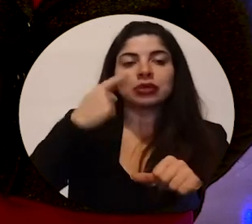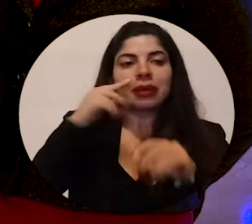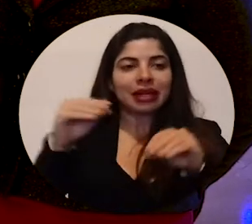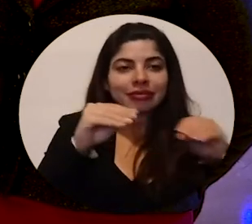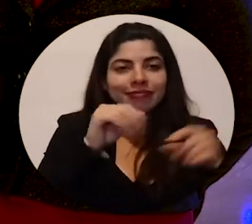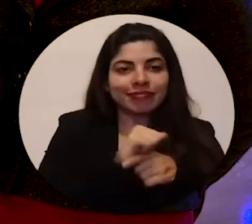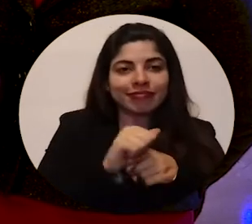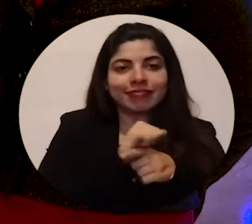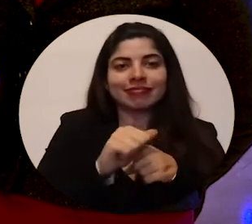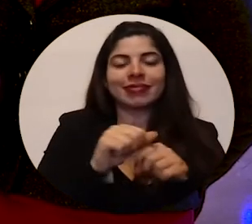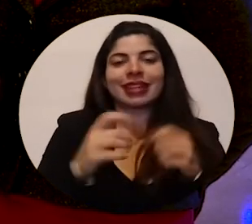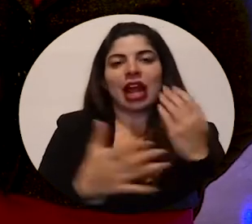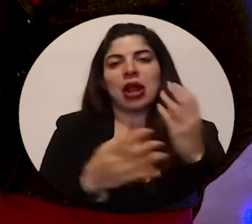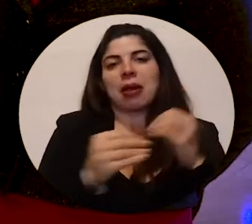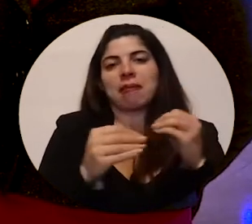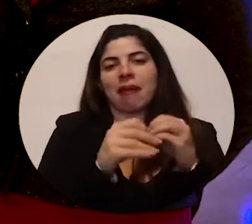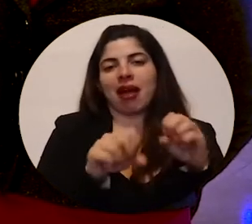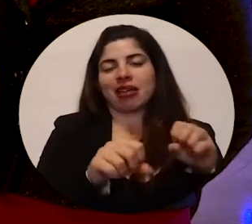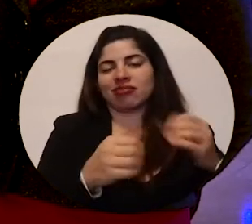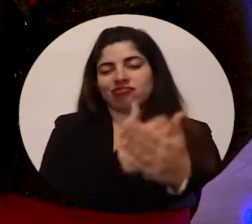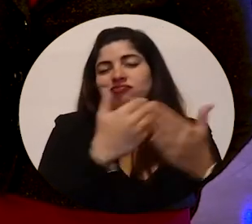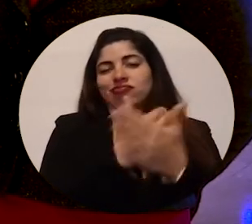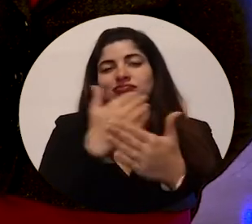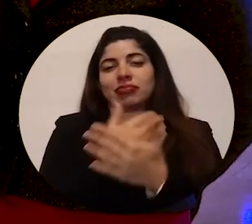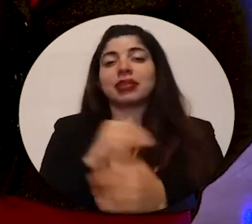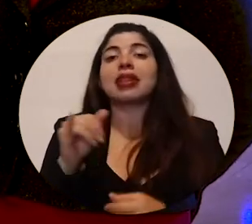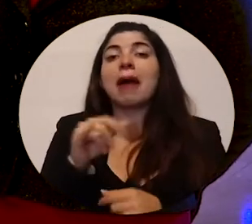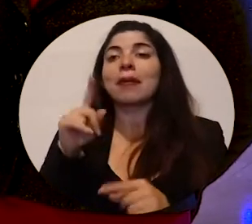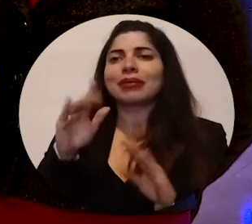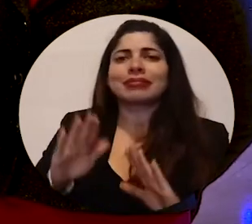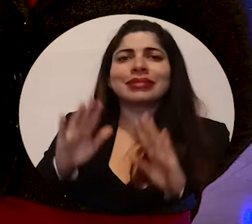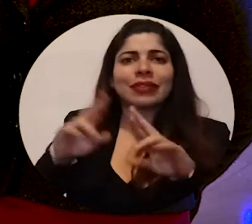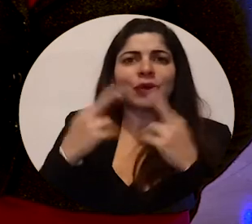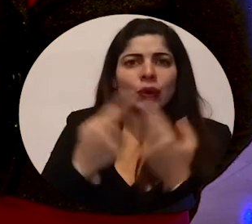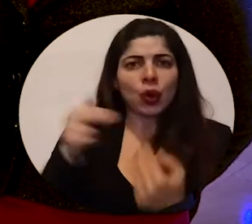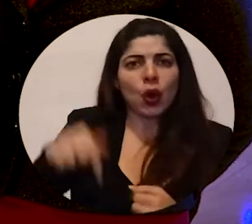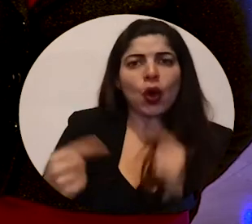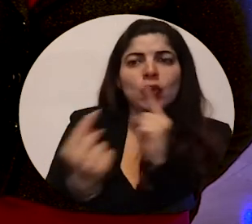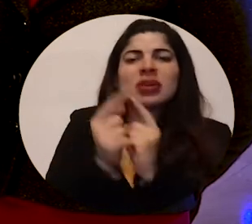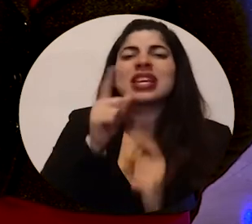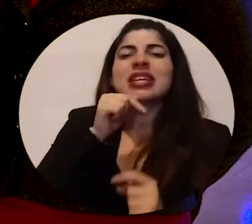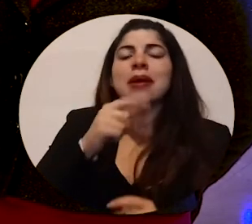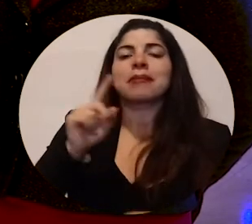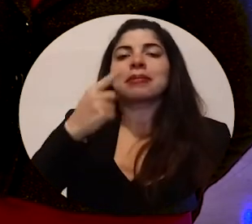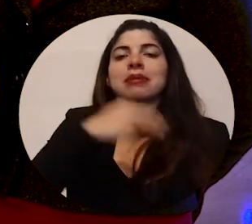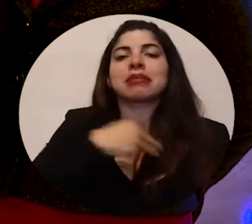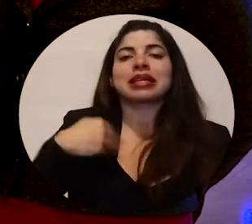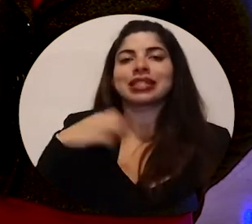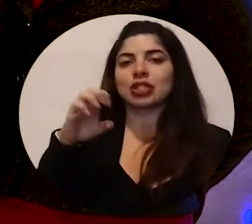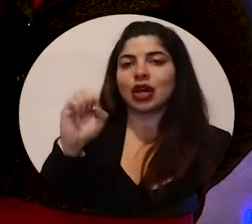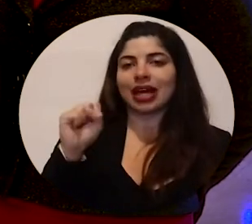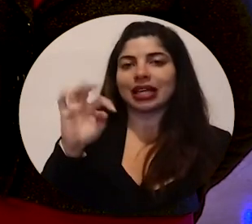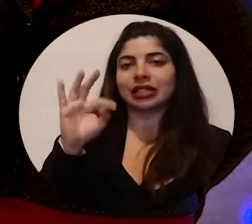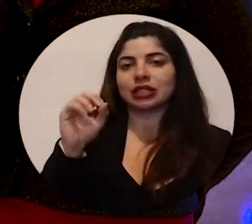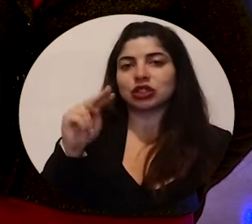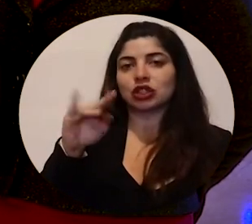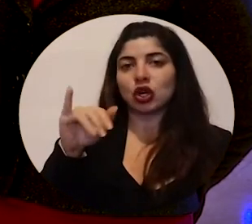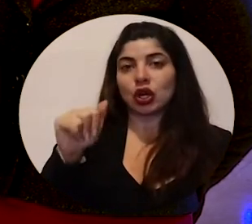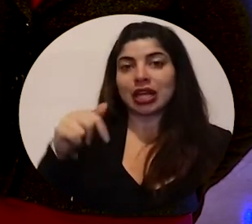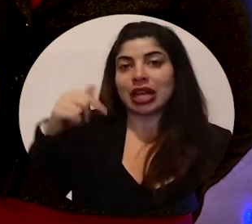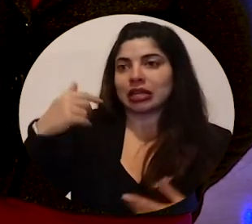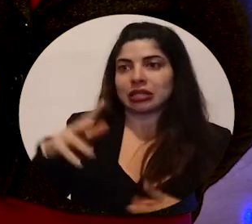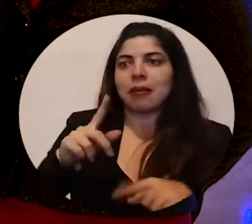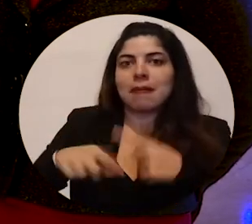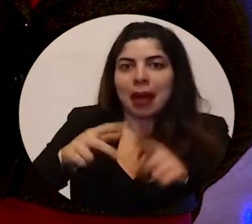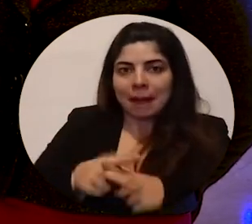tecnologías disruptivas. También quisiera destacar una extraordinaria reunión que sostuvimos hoy con el primer ministro de Estonia, en donde desde ya nos vamos a poner a